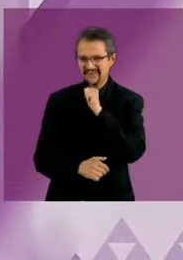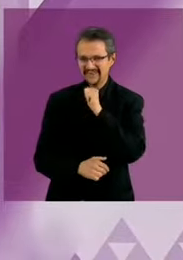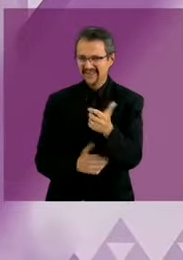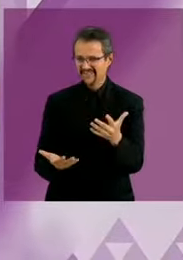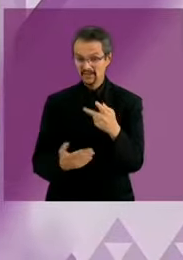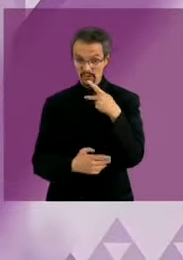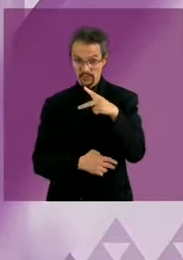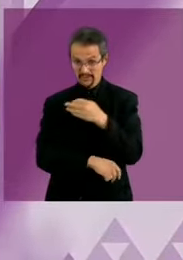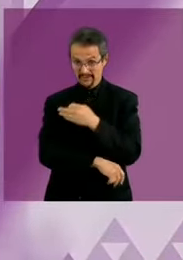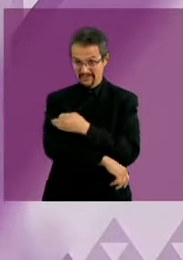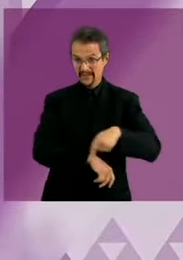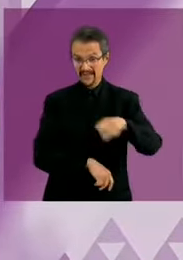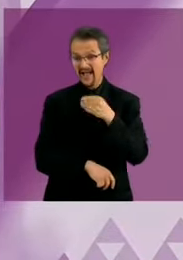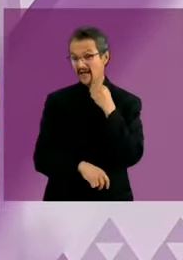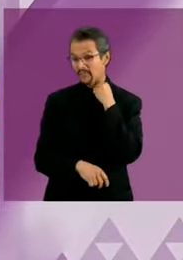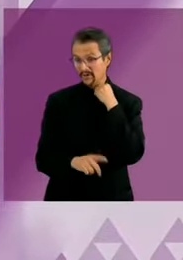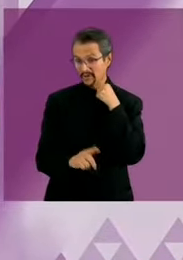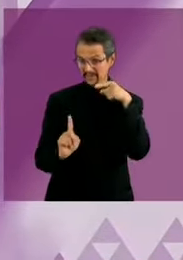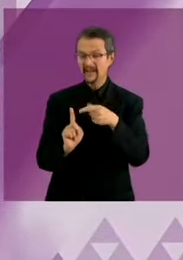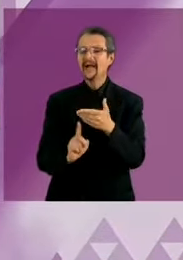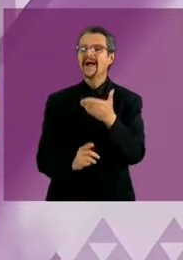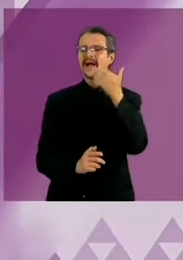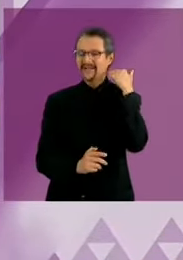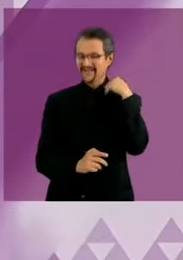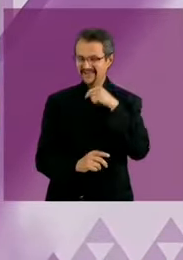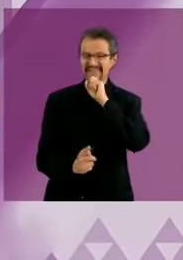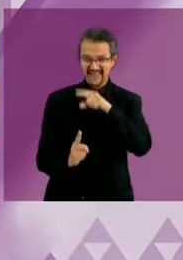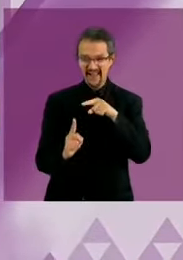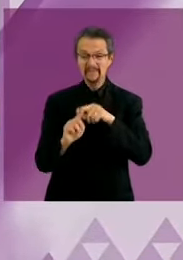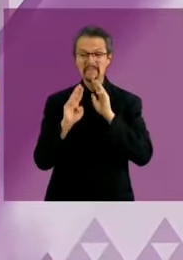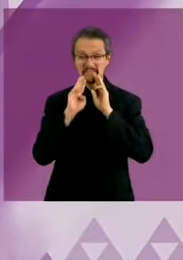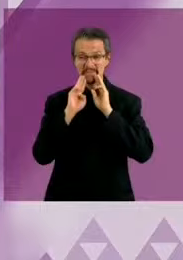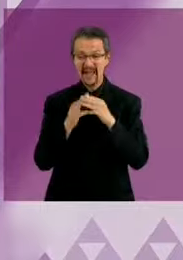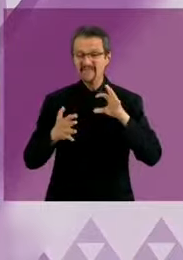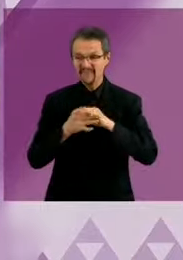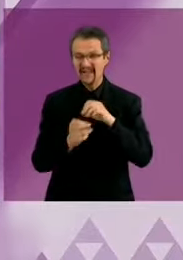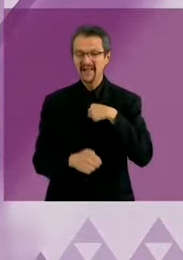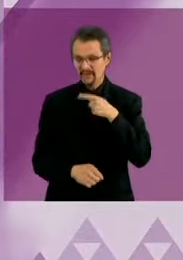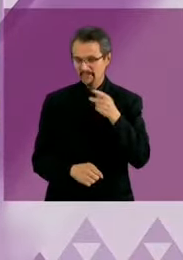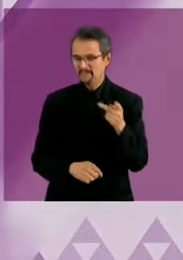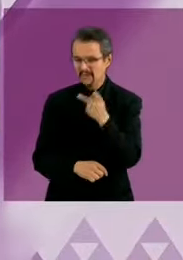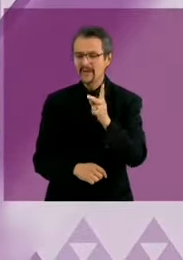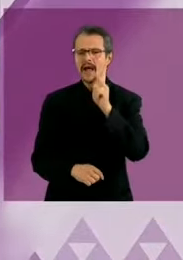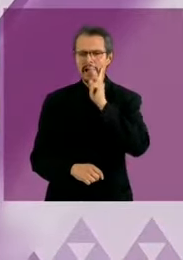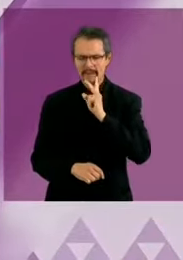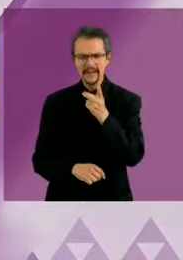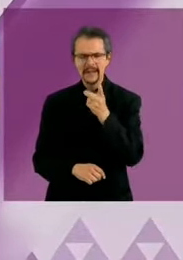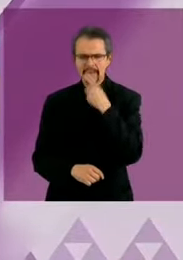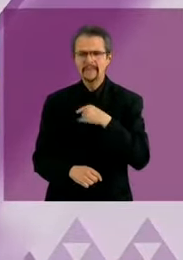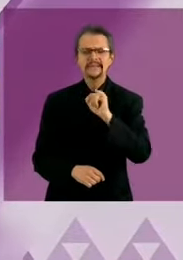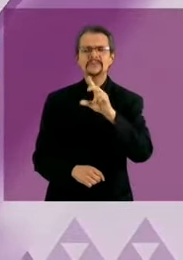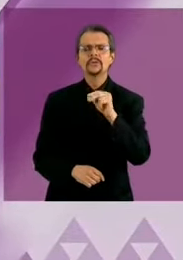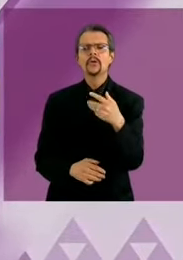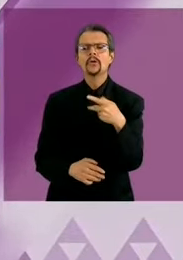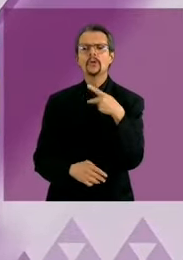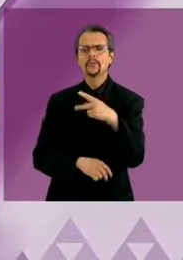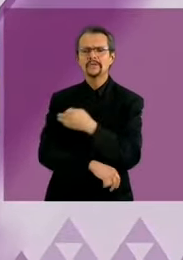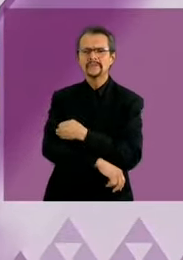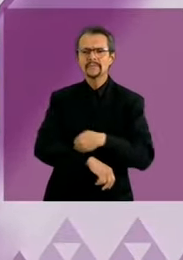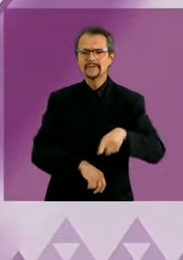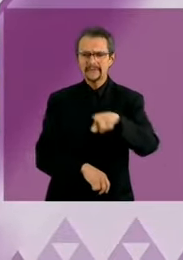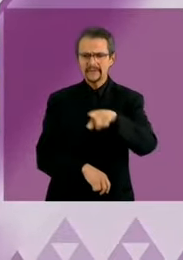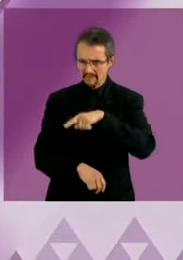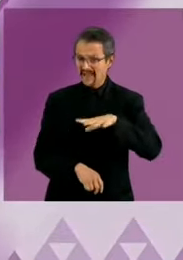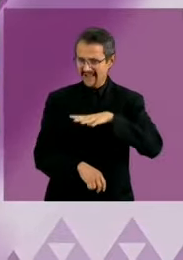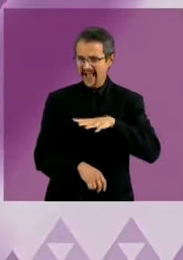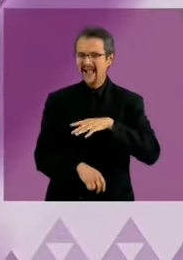tu familia fue abogado de los delincuentes del crimen organizado. Te pregunto, ¿contesta sí o no tiene tu familia? Todo